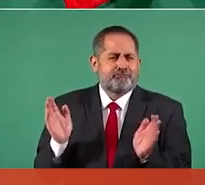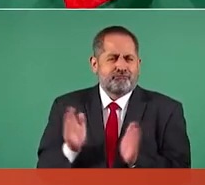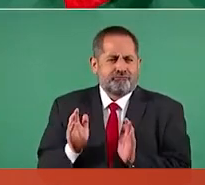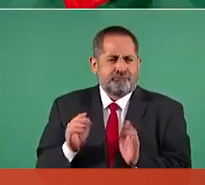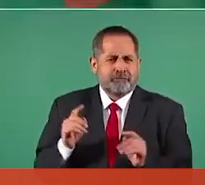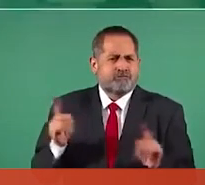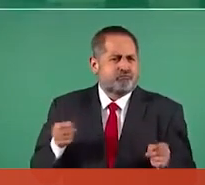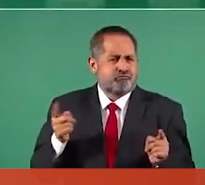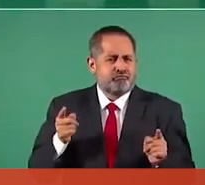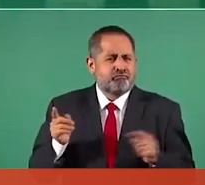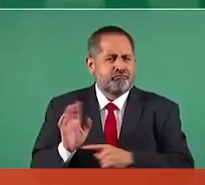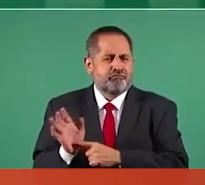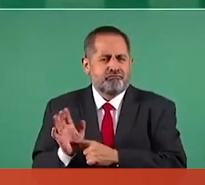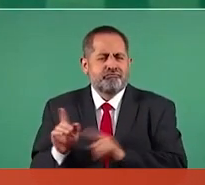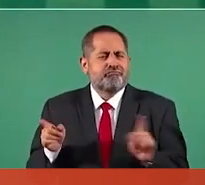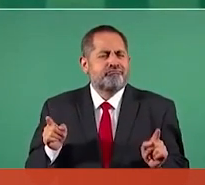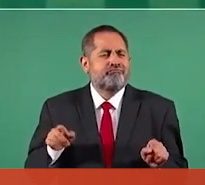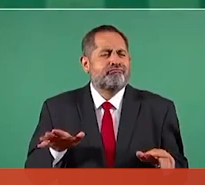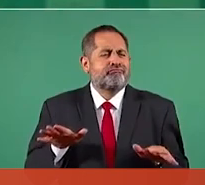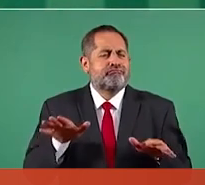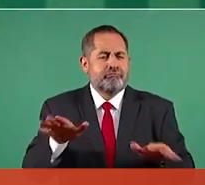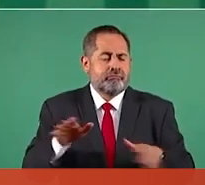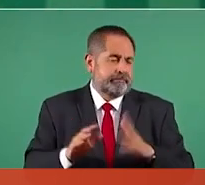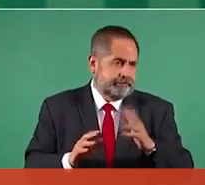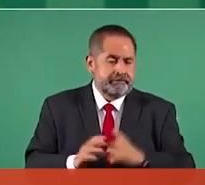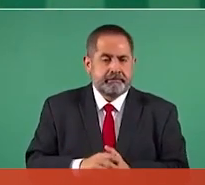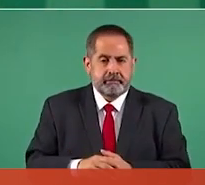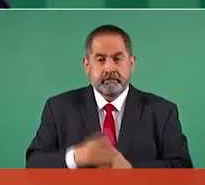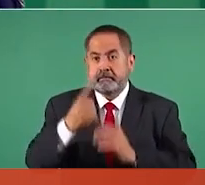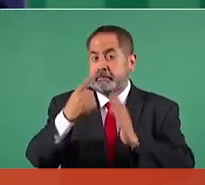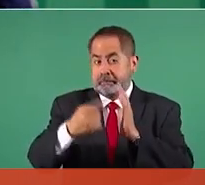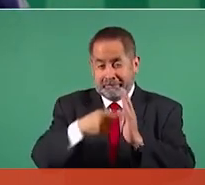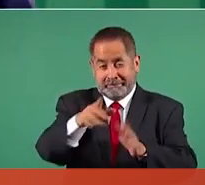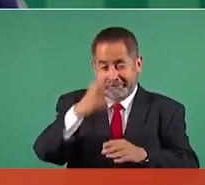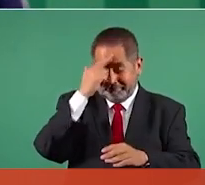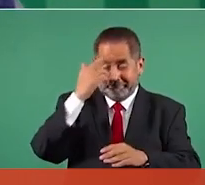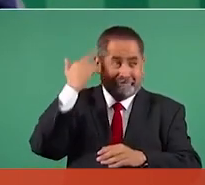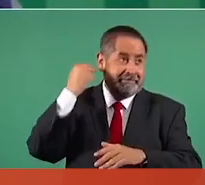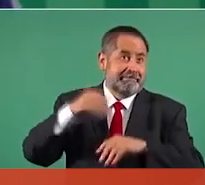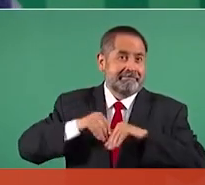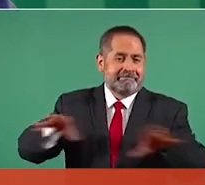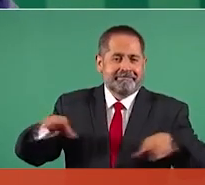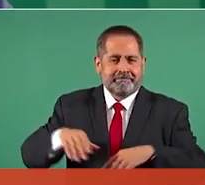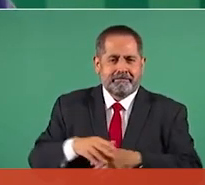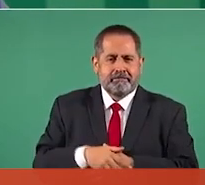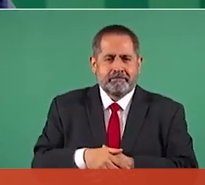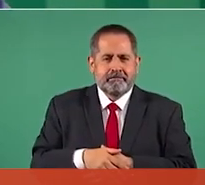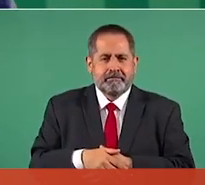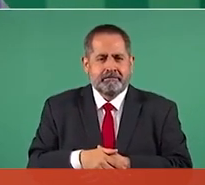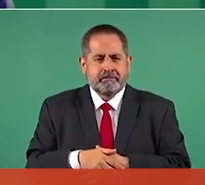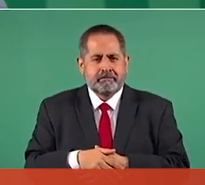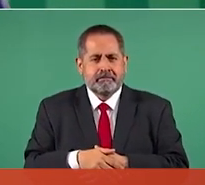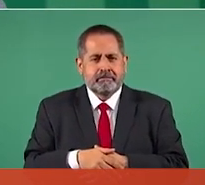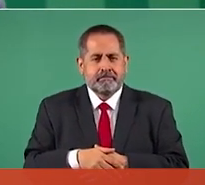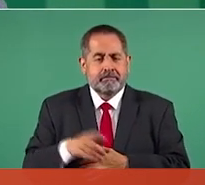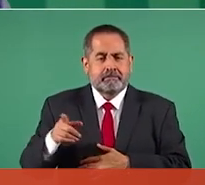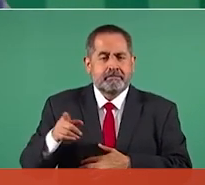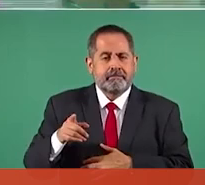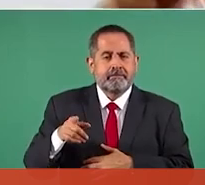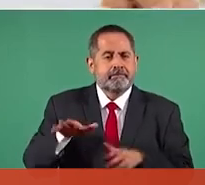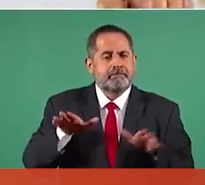Una vez sacaron de que había una alarma en la avioneta,